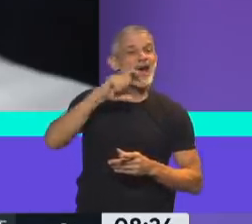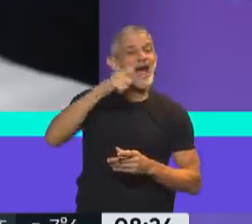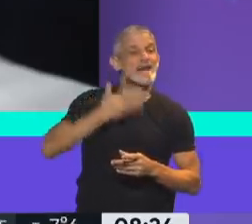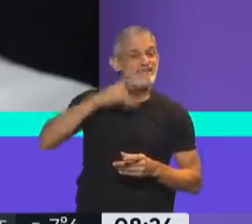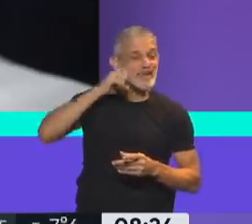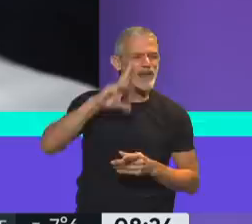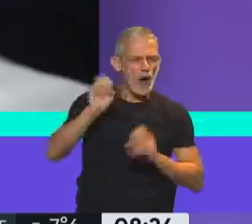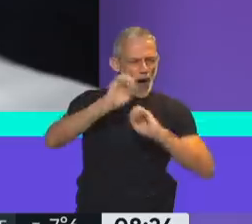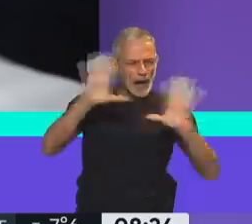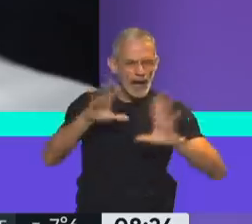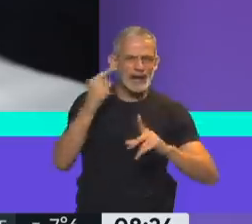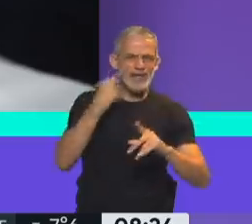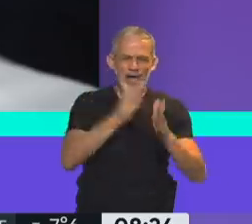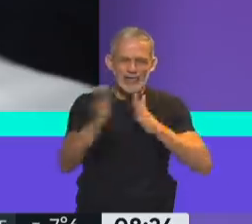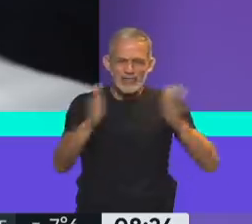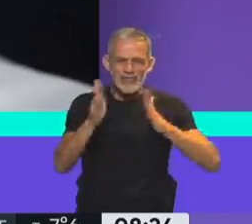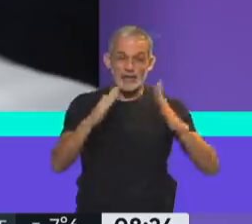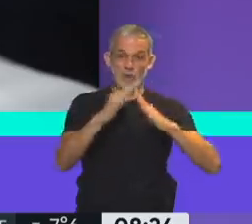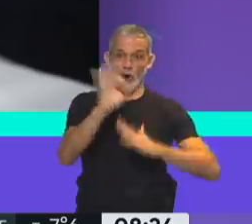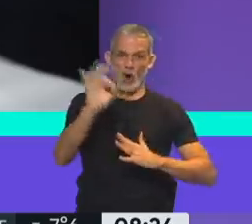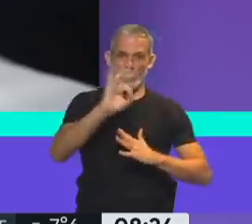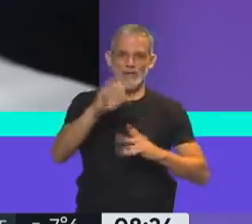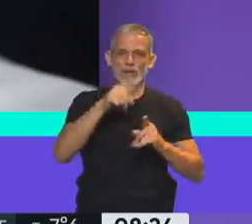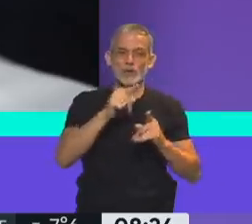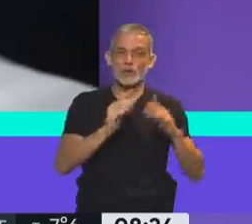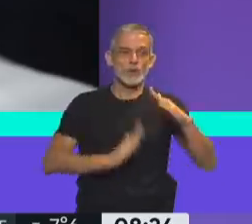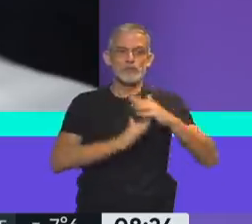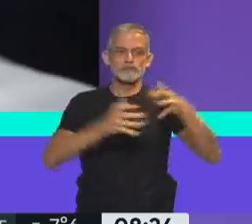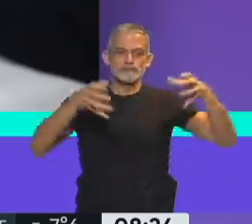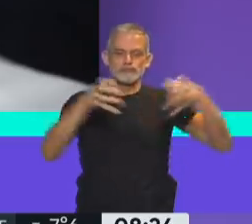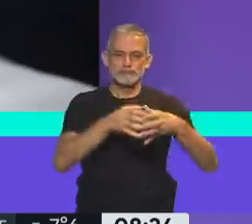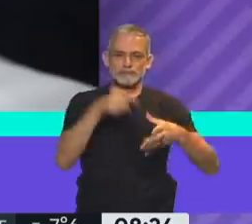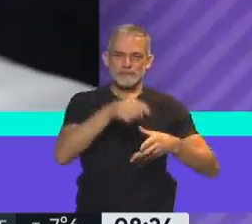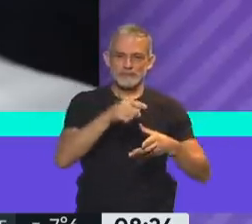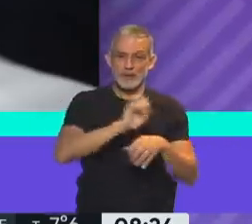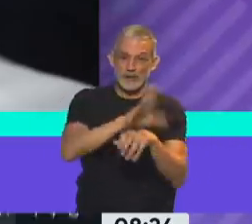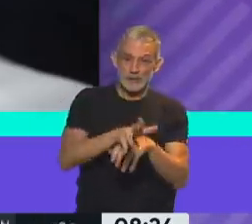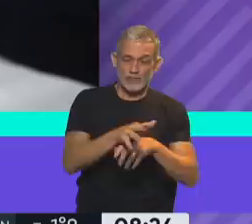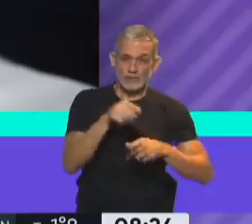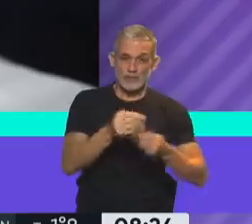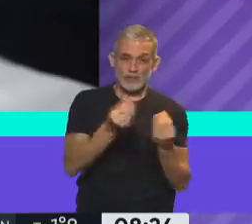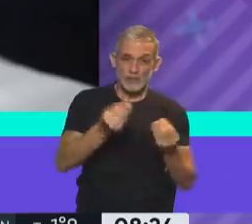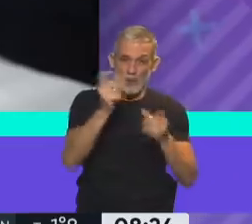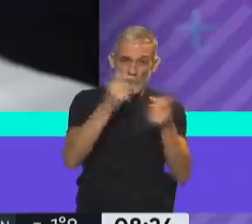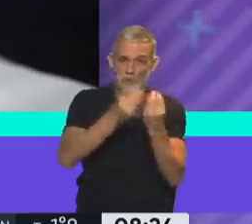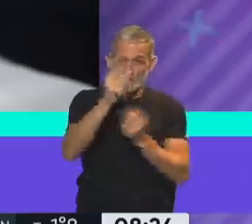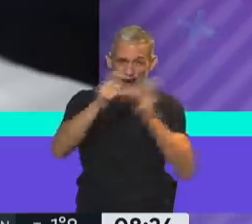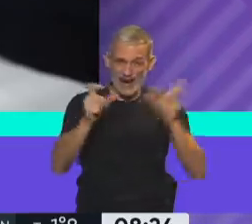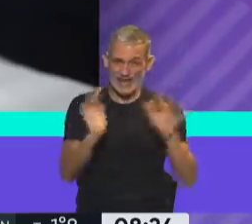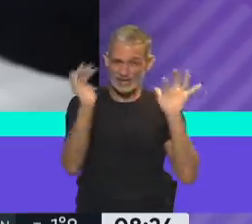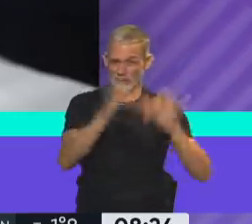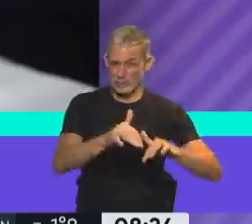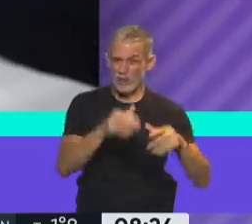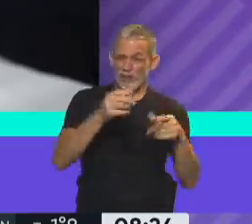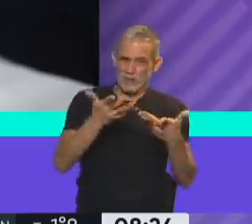hay que aclarar que en esos días Olivos funcionaba como el centro de operaciones de la pandemia. Mucha gente entraba y